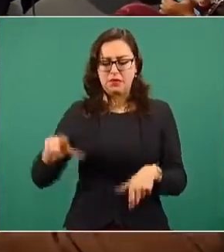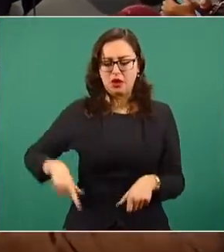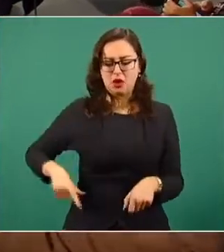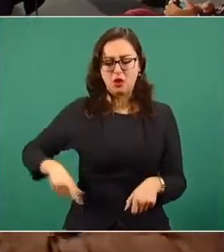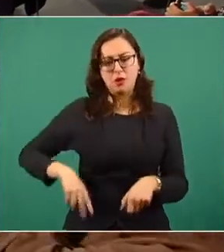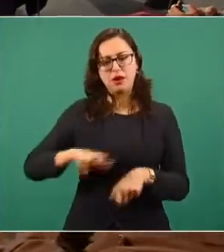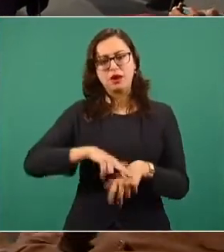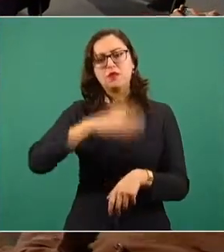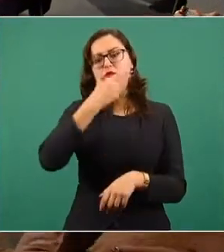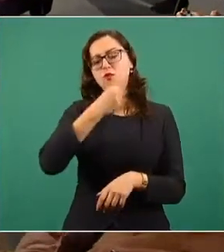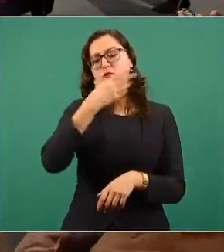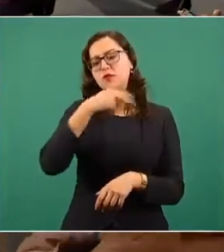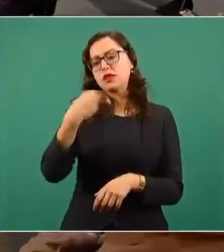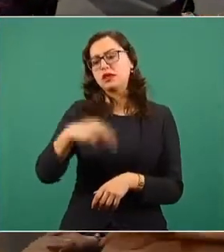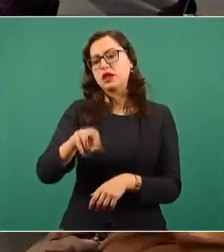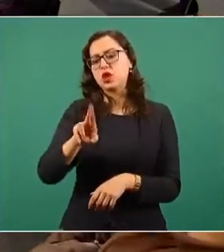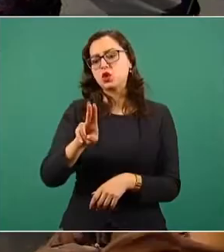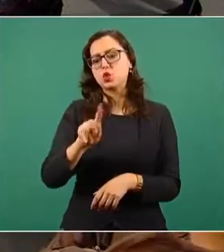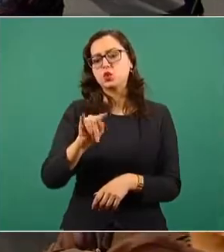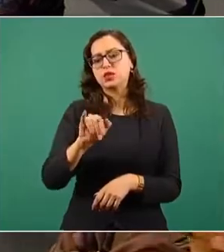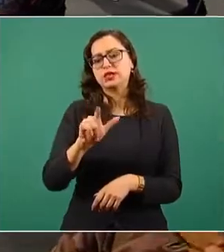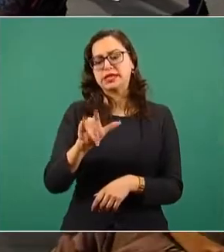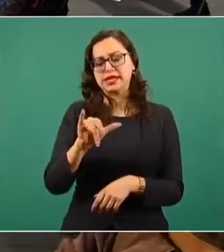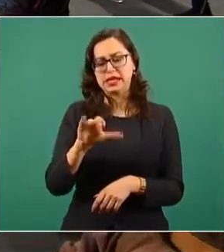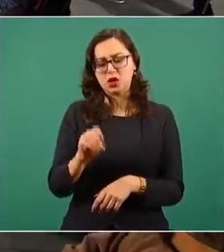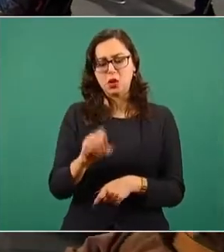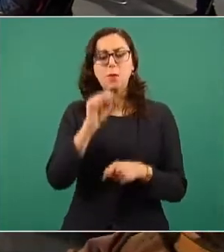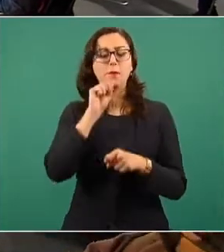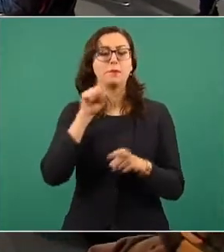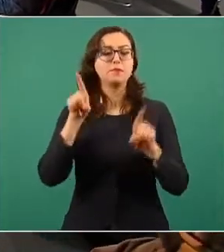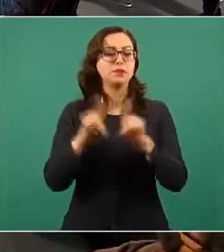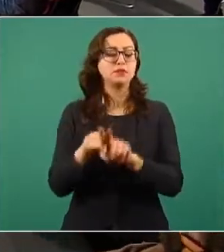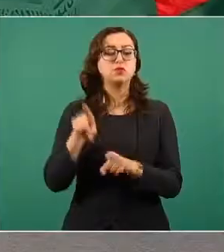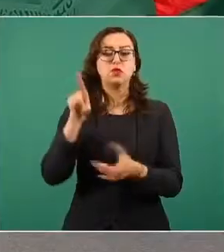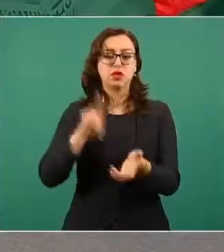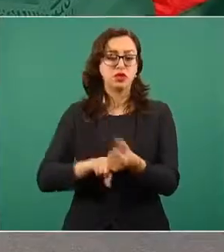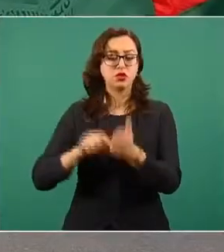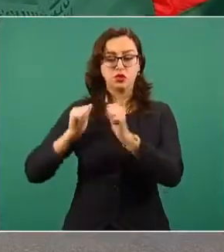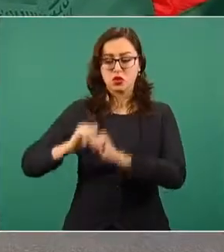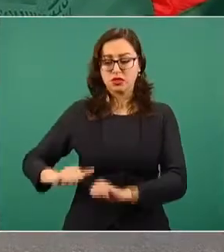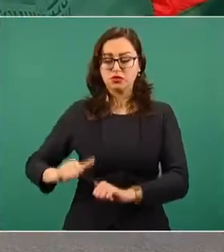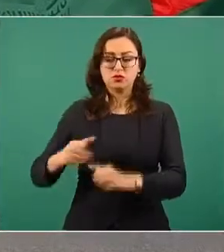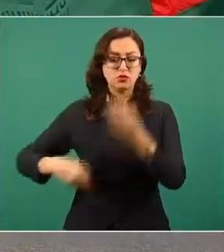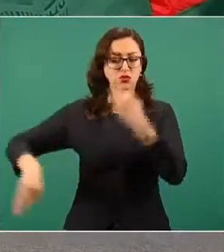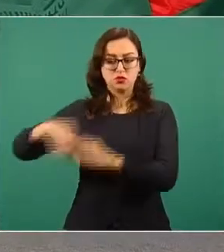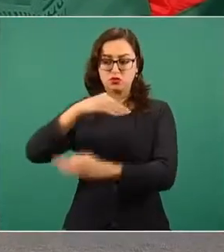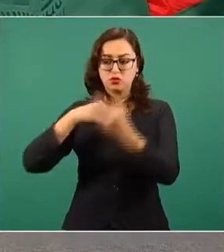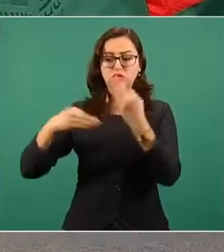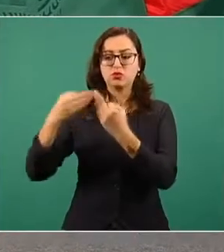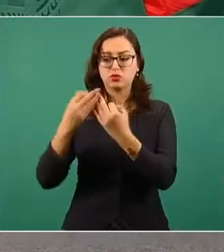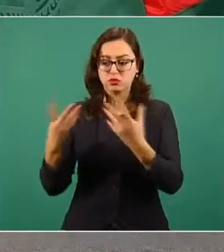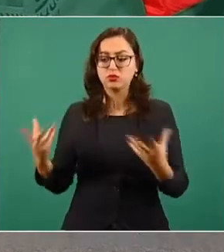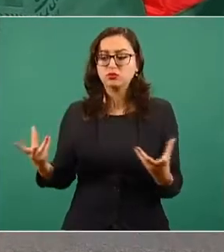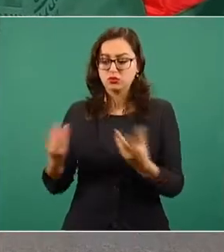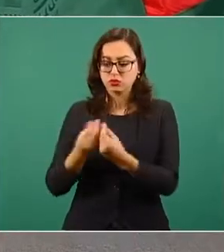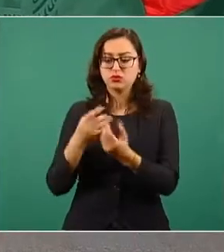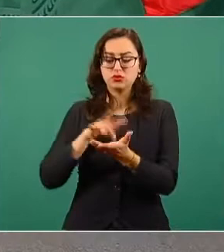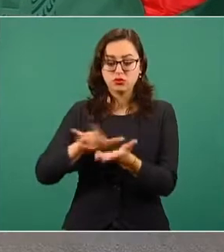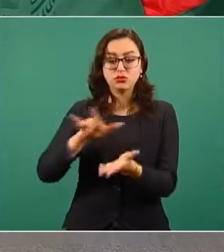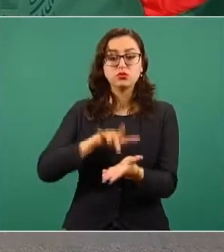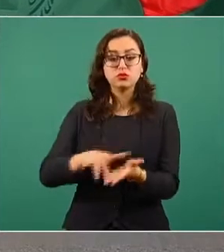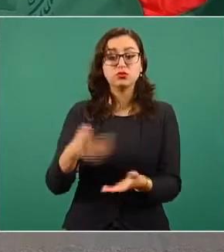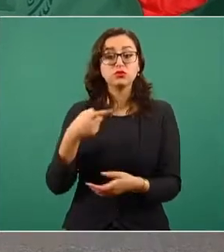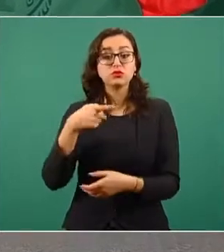y también de todas las autoridades del Estado, de Rutilio y Escandón. Sin embargo,